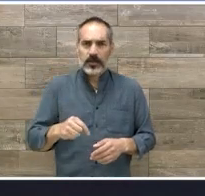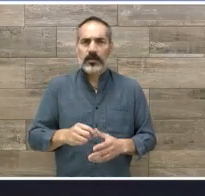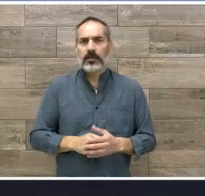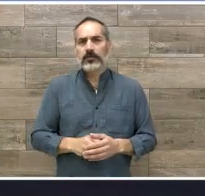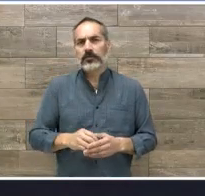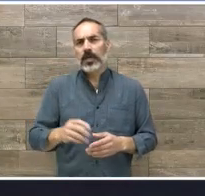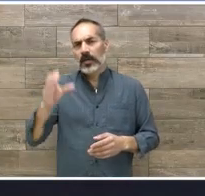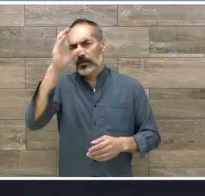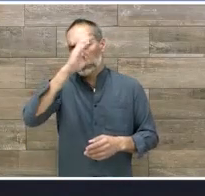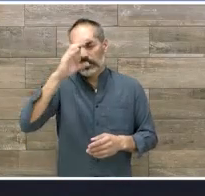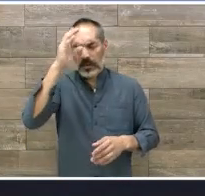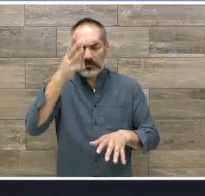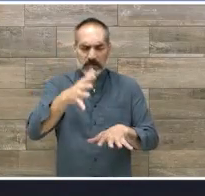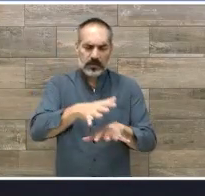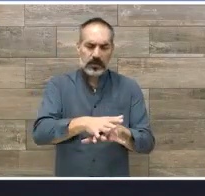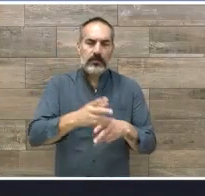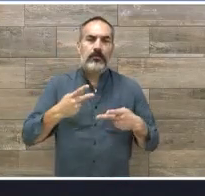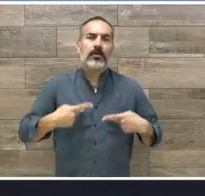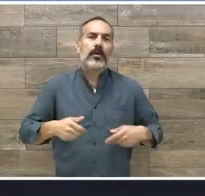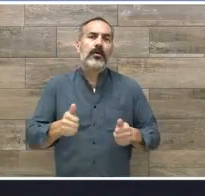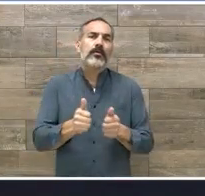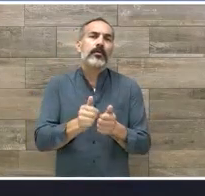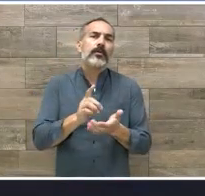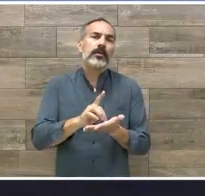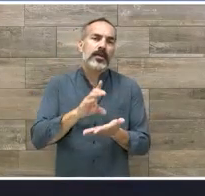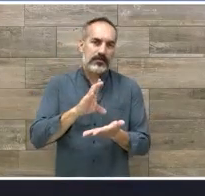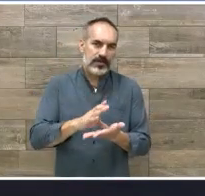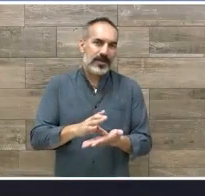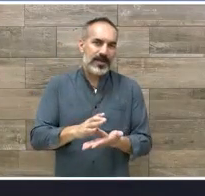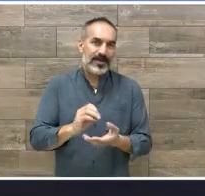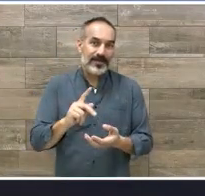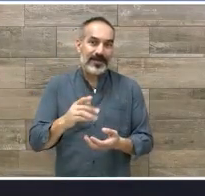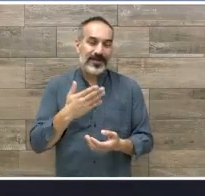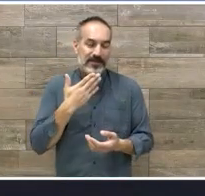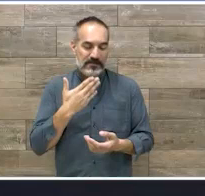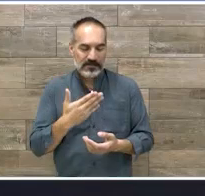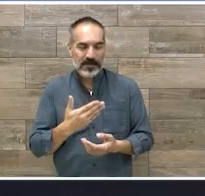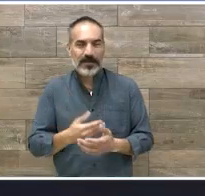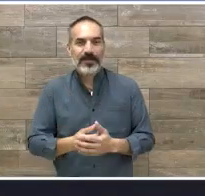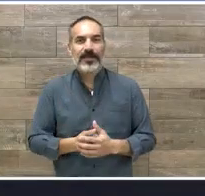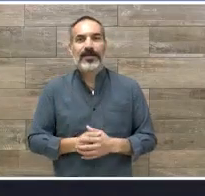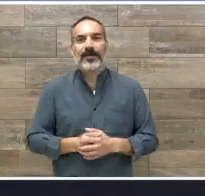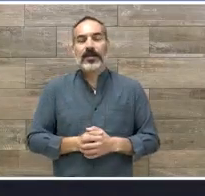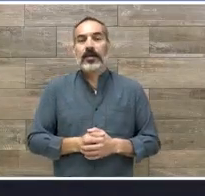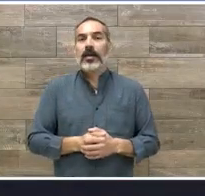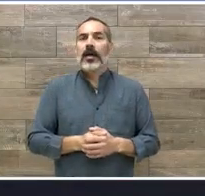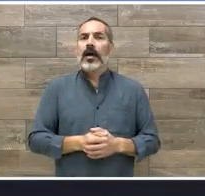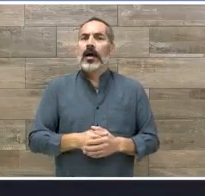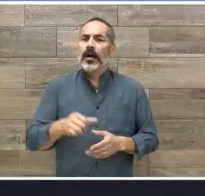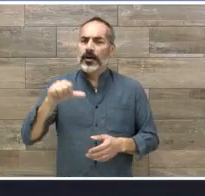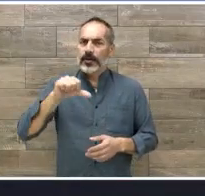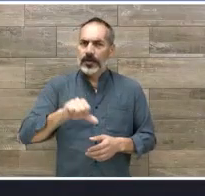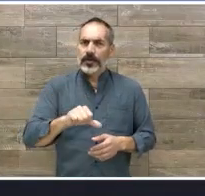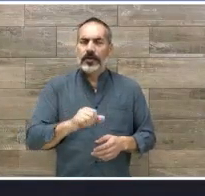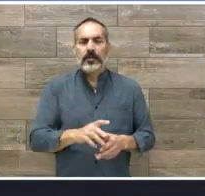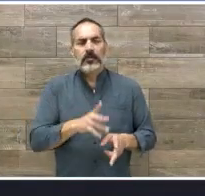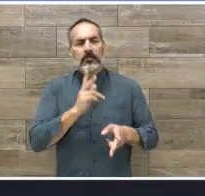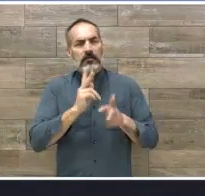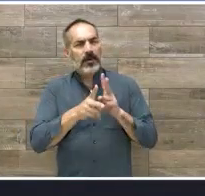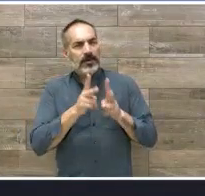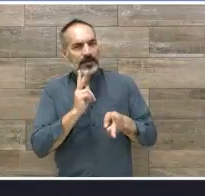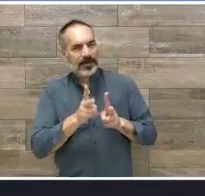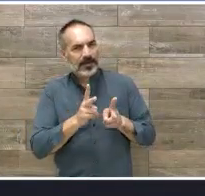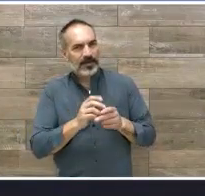inclusión a personas con discapacidad. La discapacidad no es un problema en la vida, es una forma diferente de vivir. Y en esta ocasión estaremos platicando